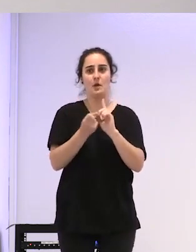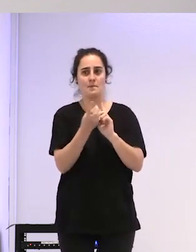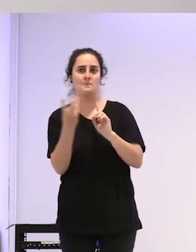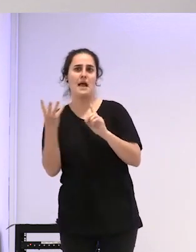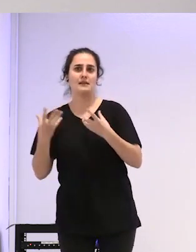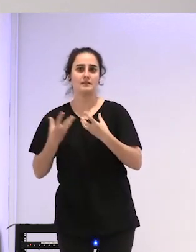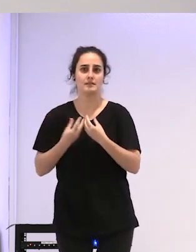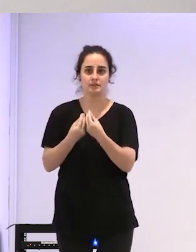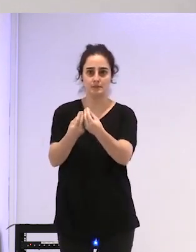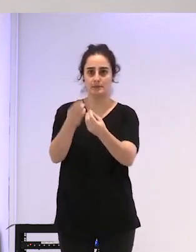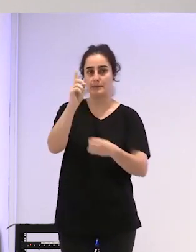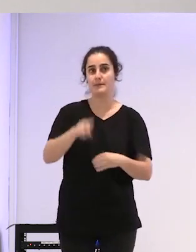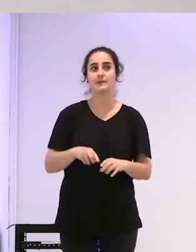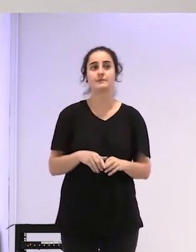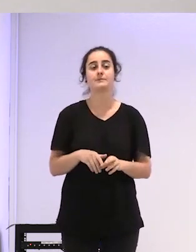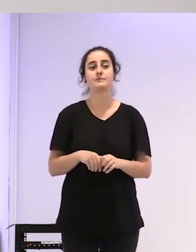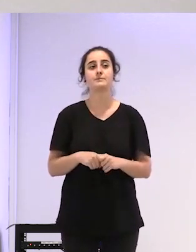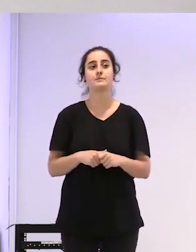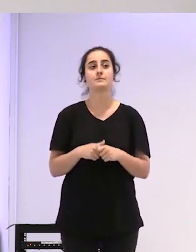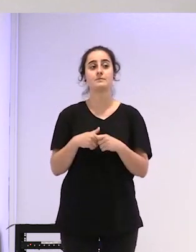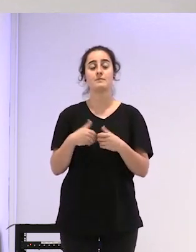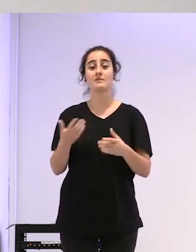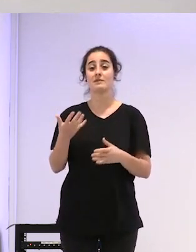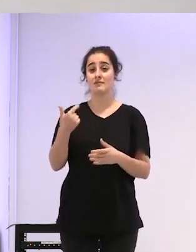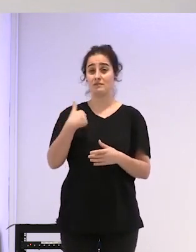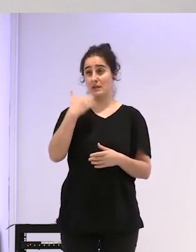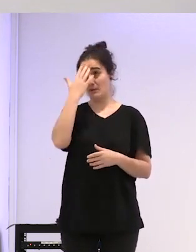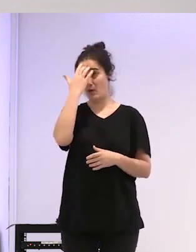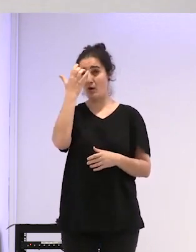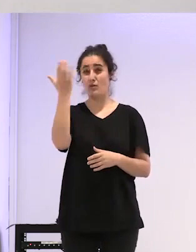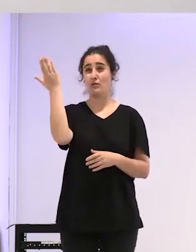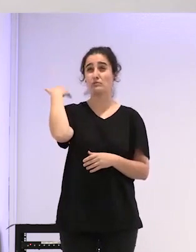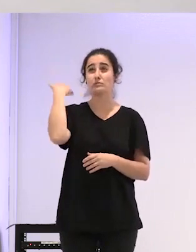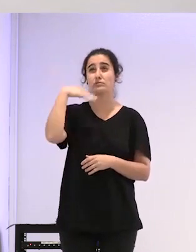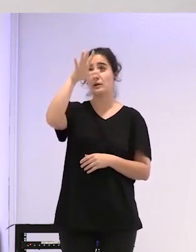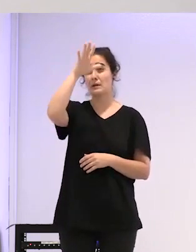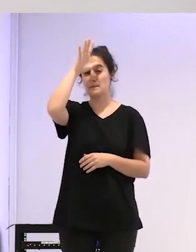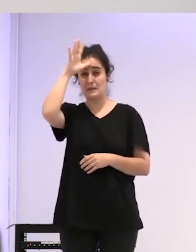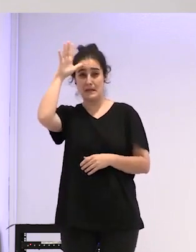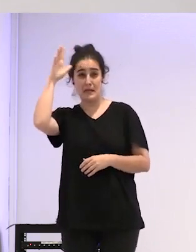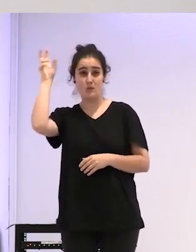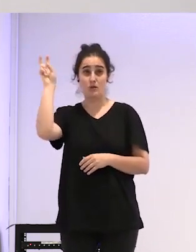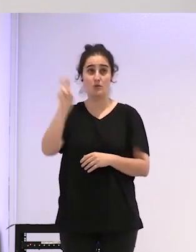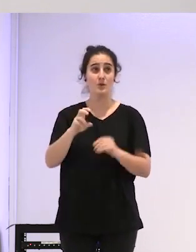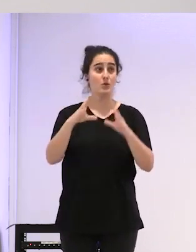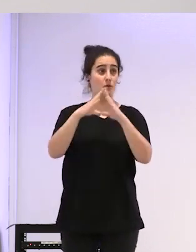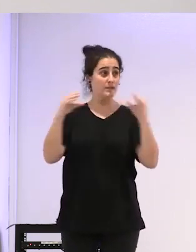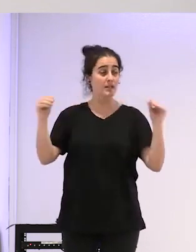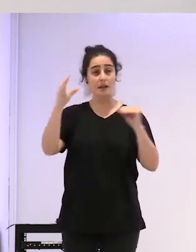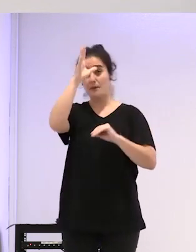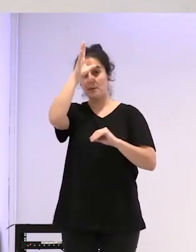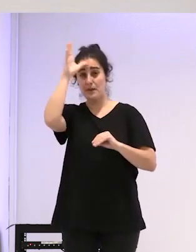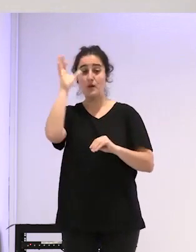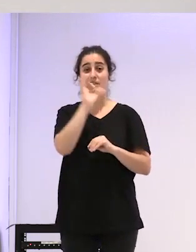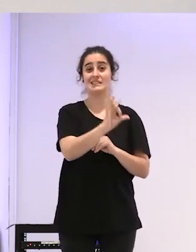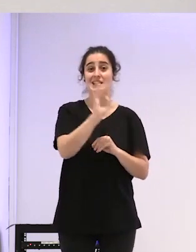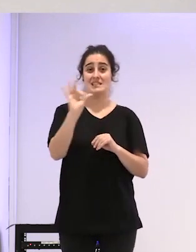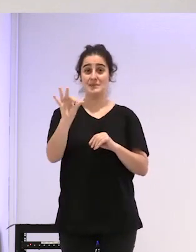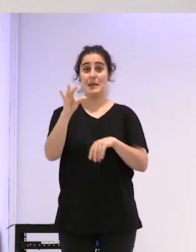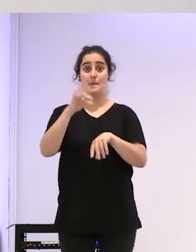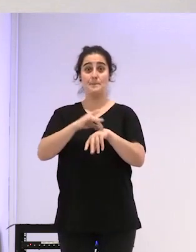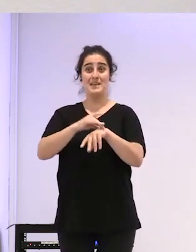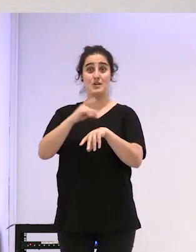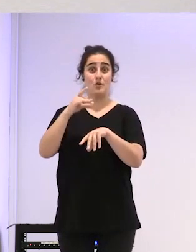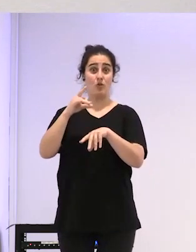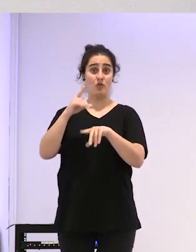entonces sí que es verdad que un verano que vine a la universidad de verano me parece de San Sebastián se acercó un médico de